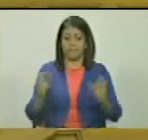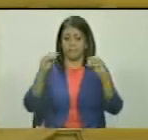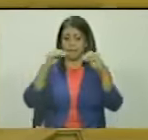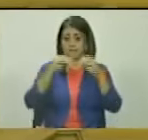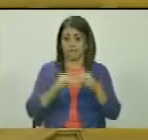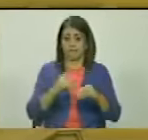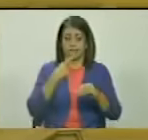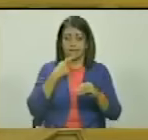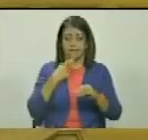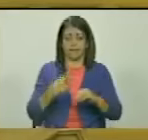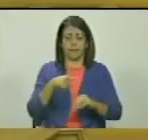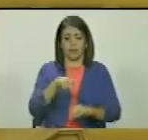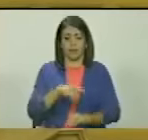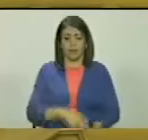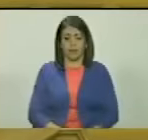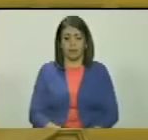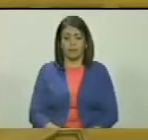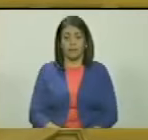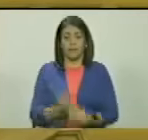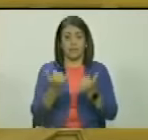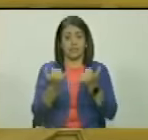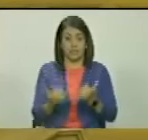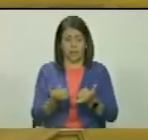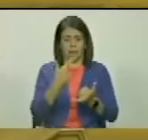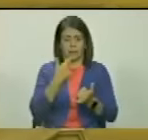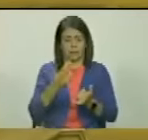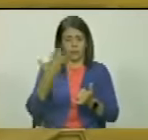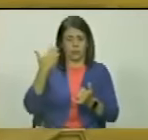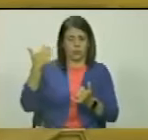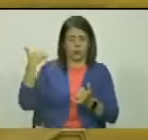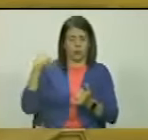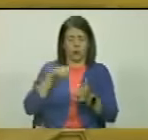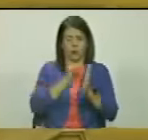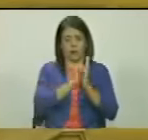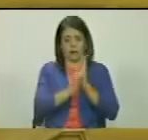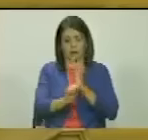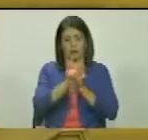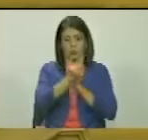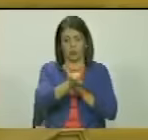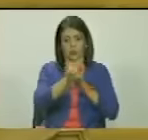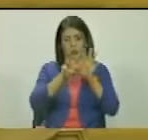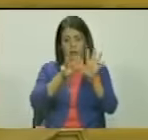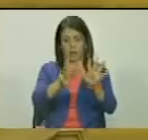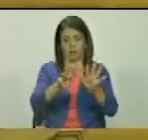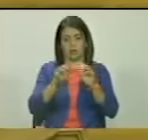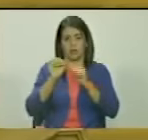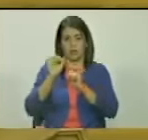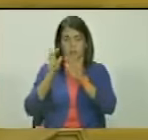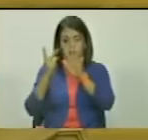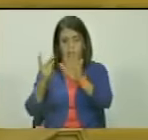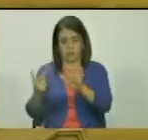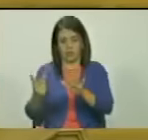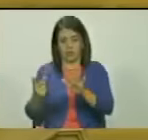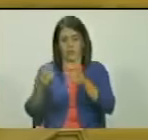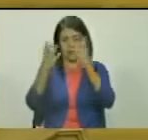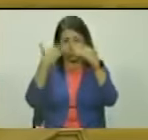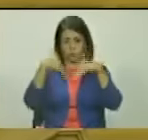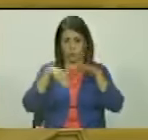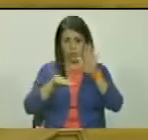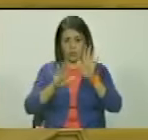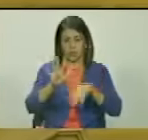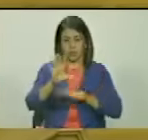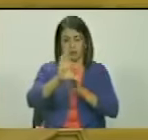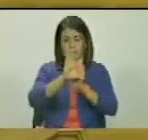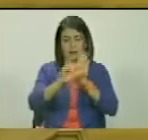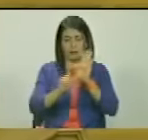acuerdo con lo que está establecido dicho ya en el artículo 187 numeral 15